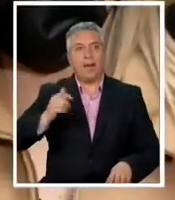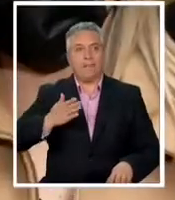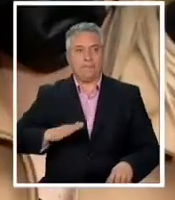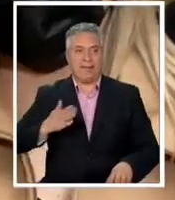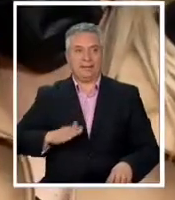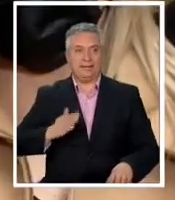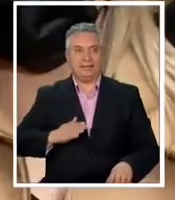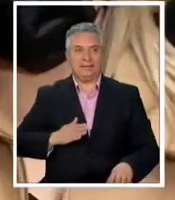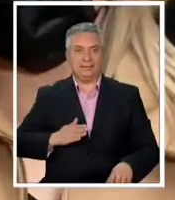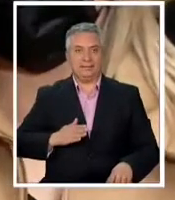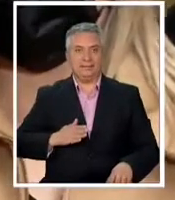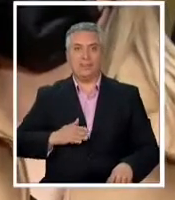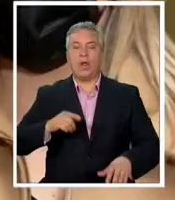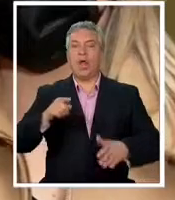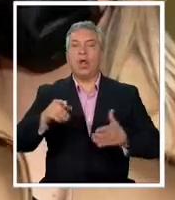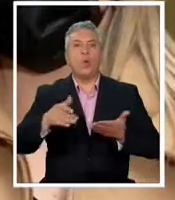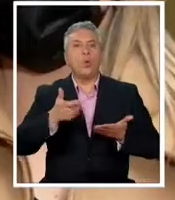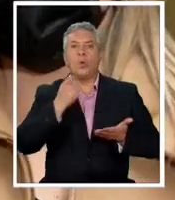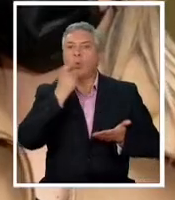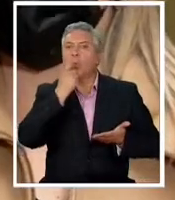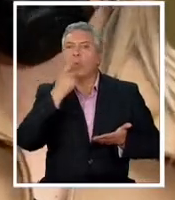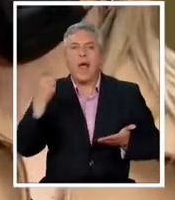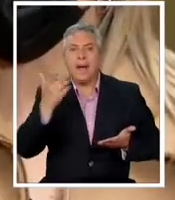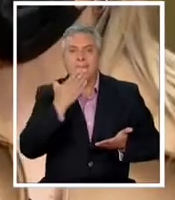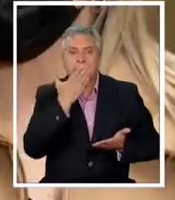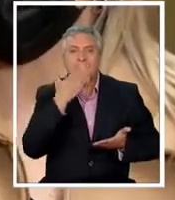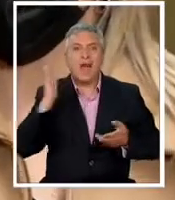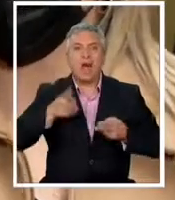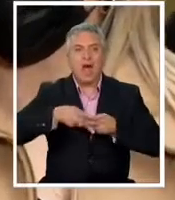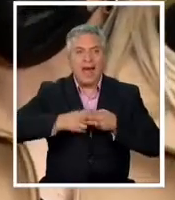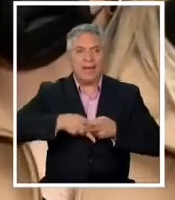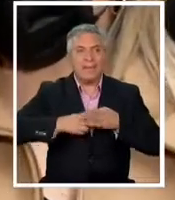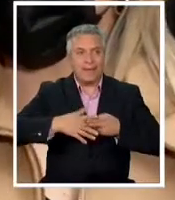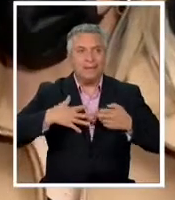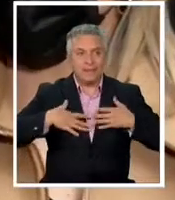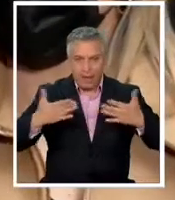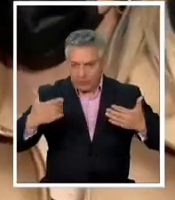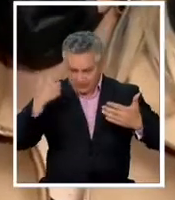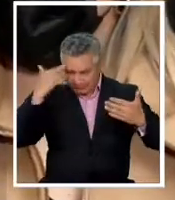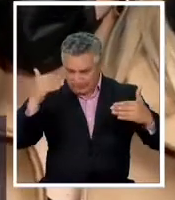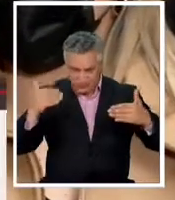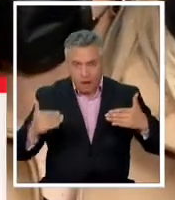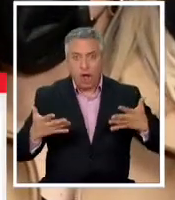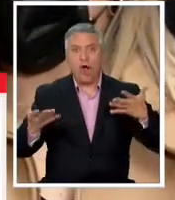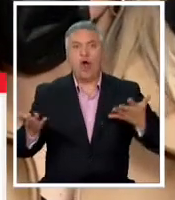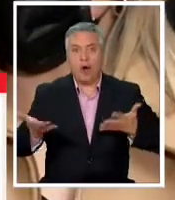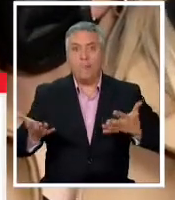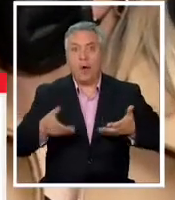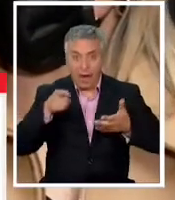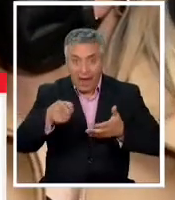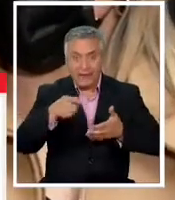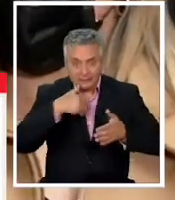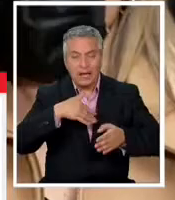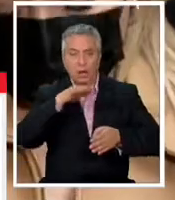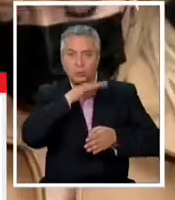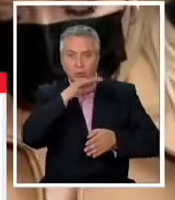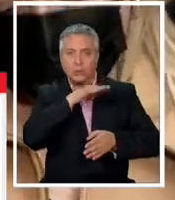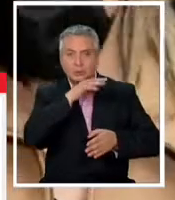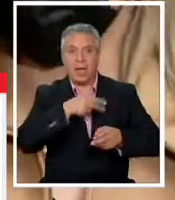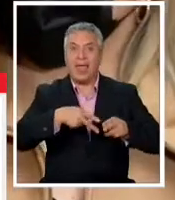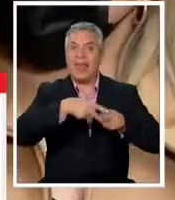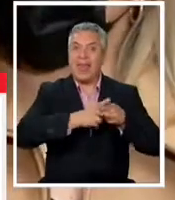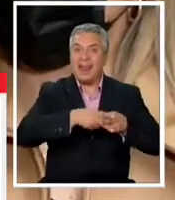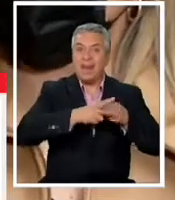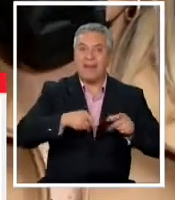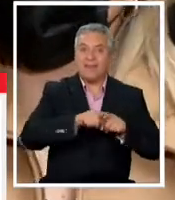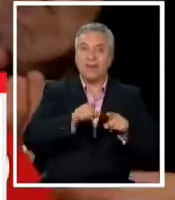que buscar cuál es la mejor herramienta de fiscalización que tenemos como oposición en nuestro ordenamiento y esa herramienta usarla no la herramienta